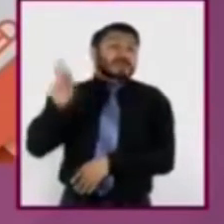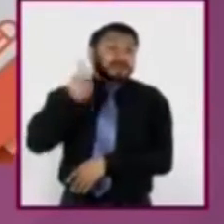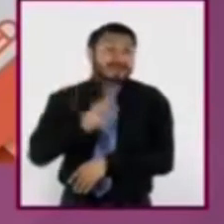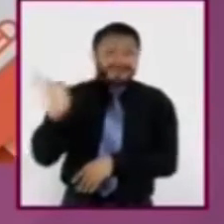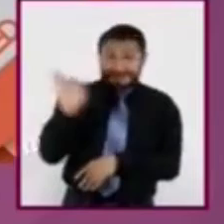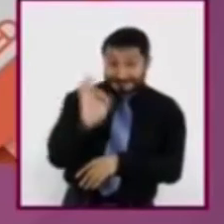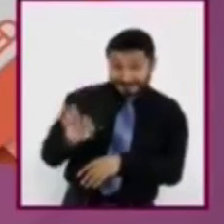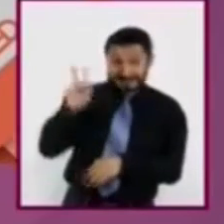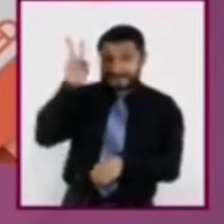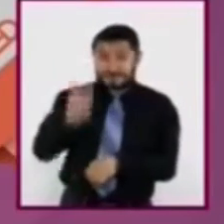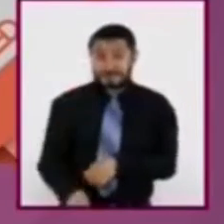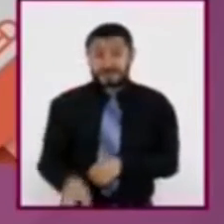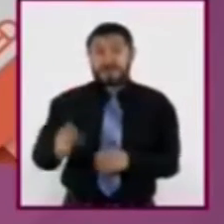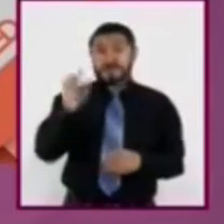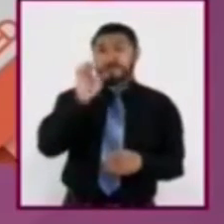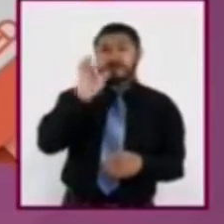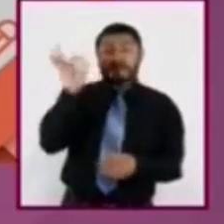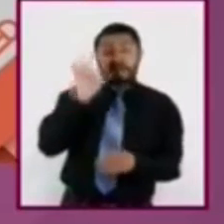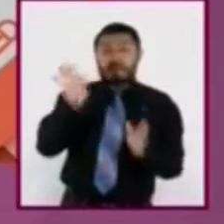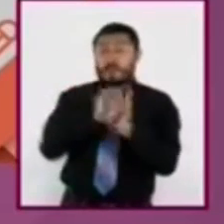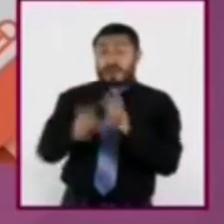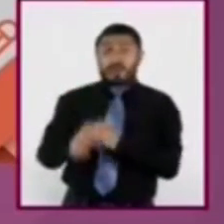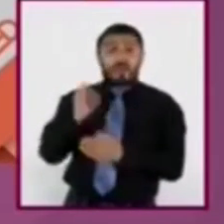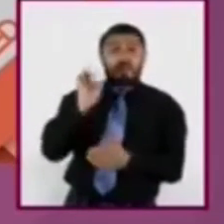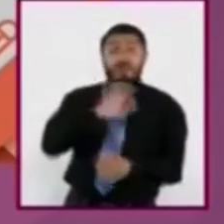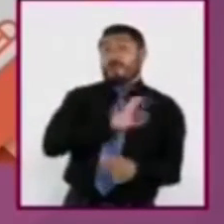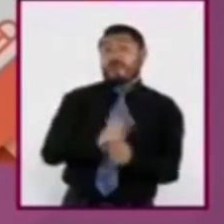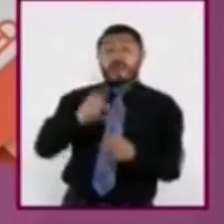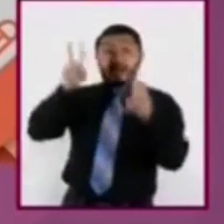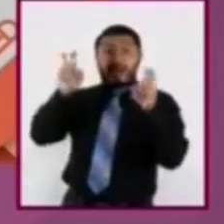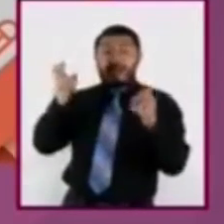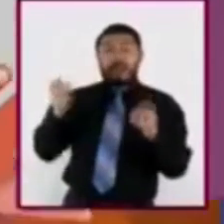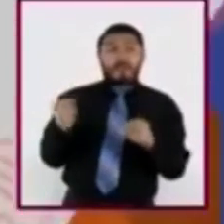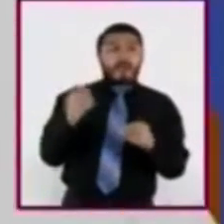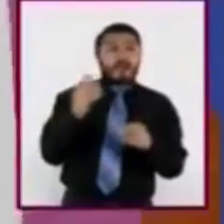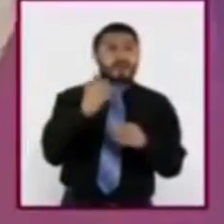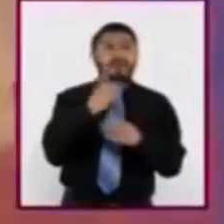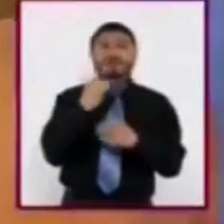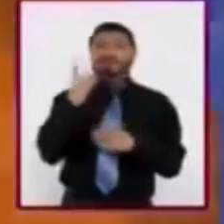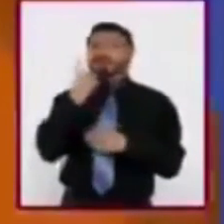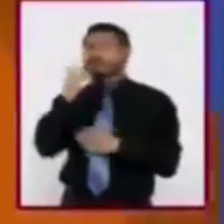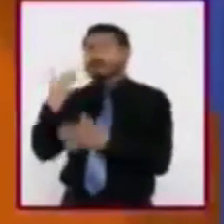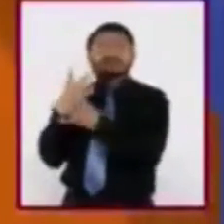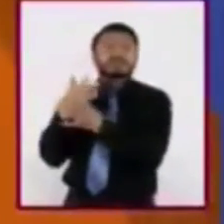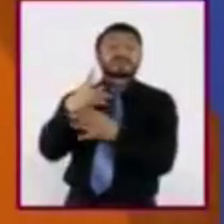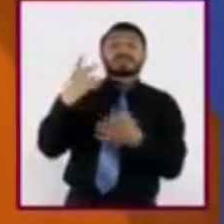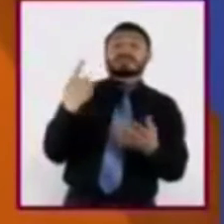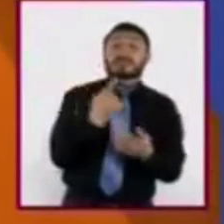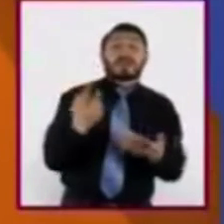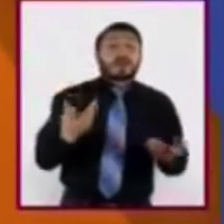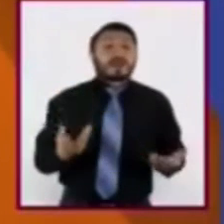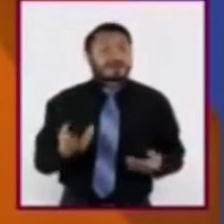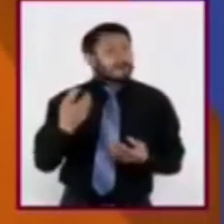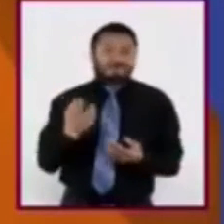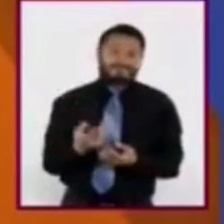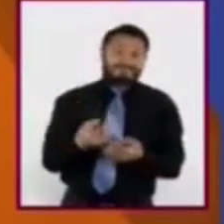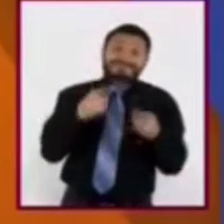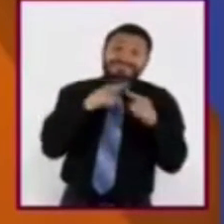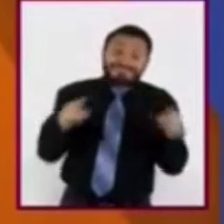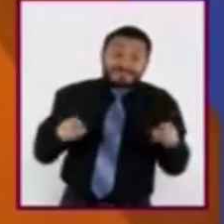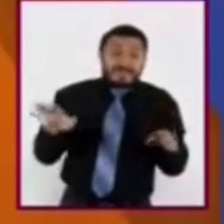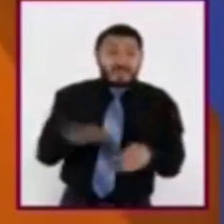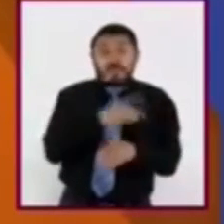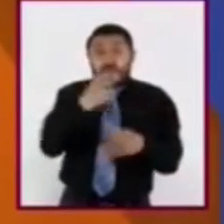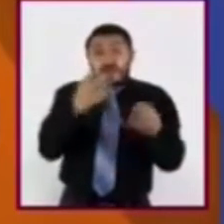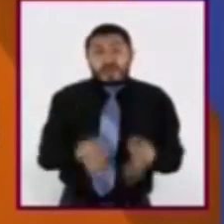especialistas en el tema o se dice qué. Por eso es importante consultar y leer las notas de